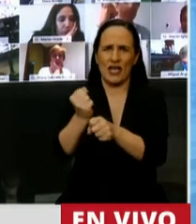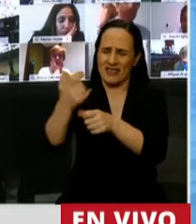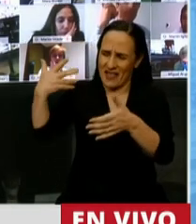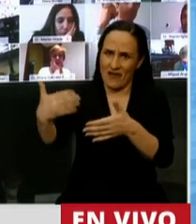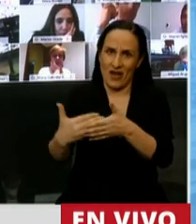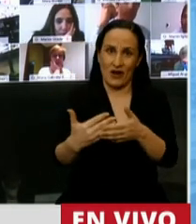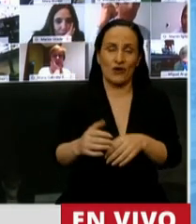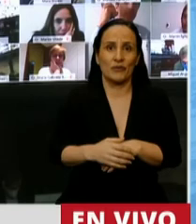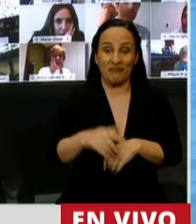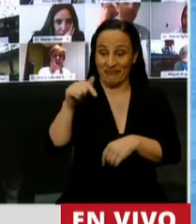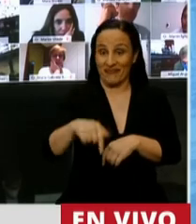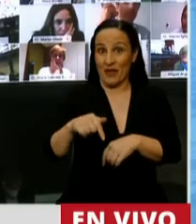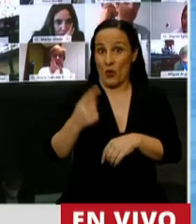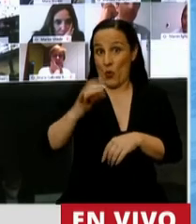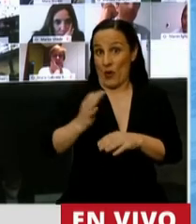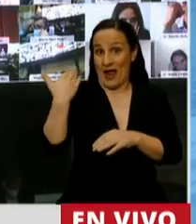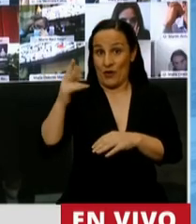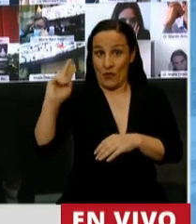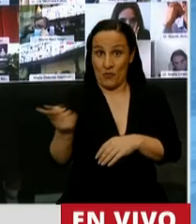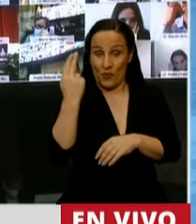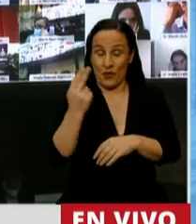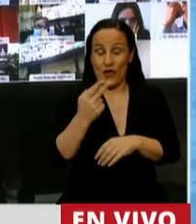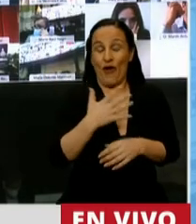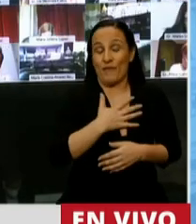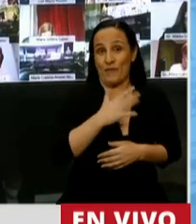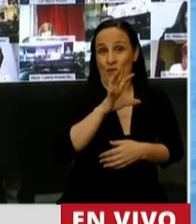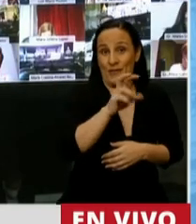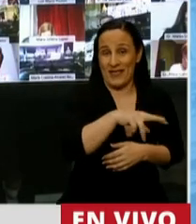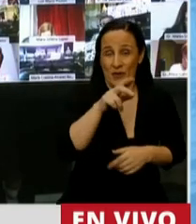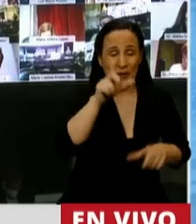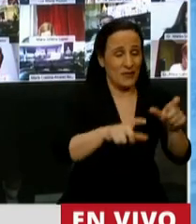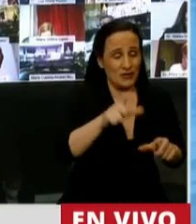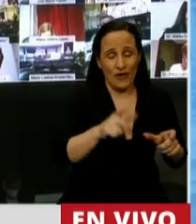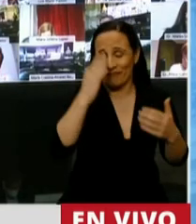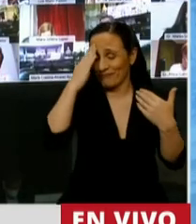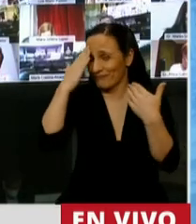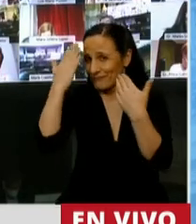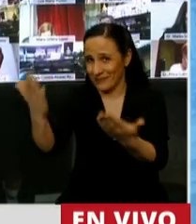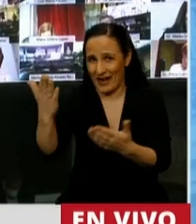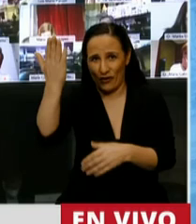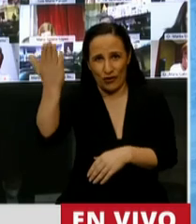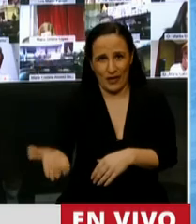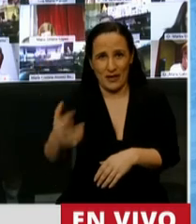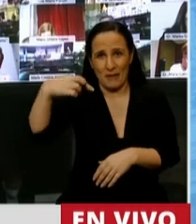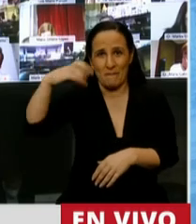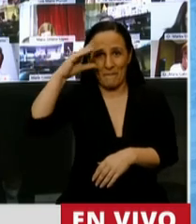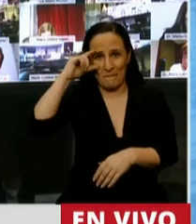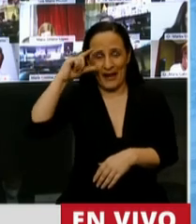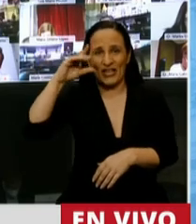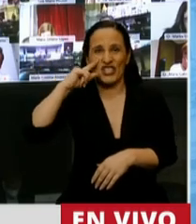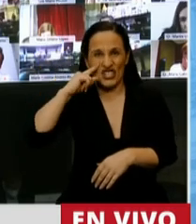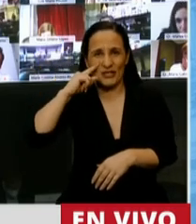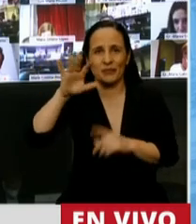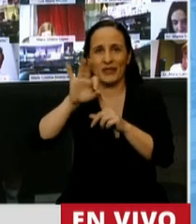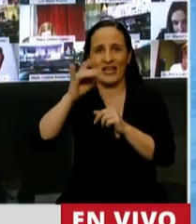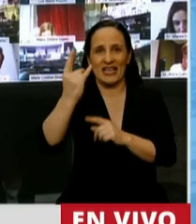Un año de su fallecimiento y en nombre de miles de nauquinos, quiero recordar y hominajear a Peche, a Peche Quiroga, y